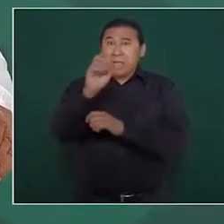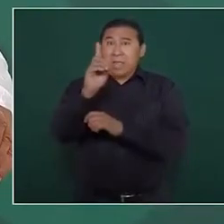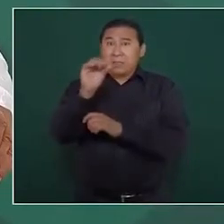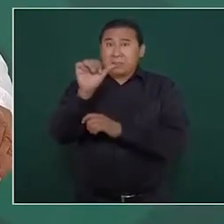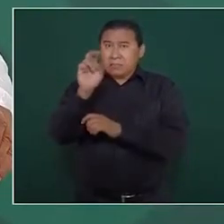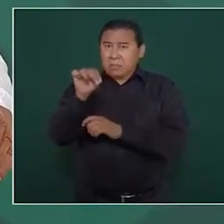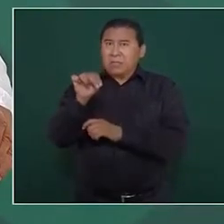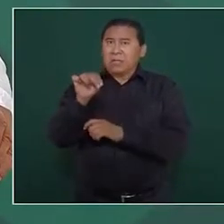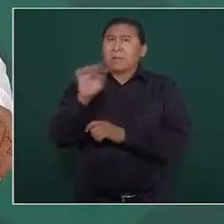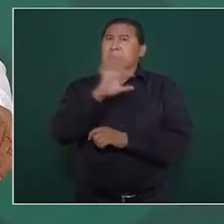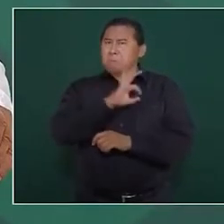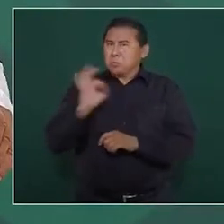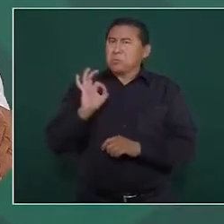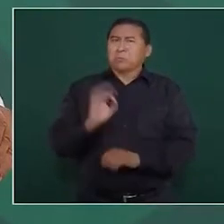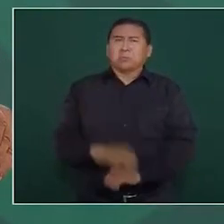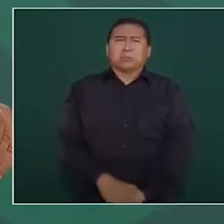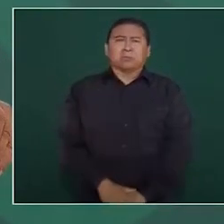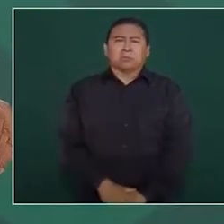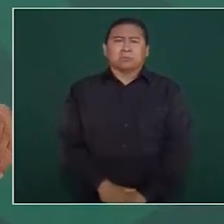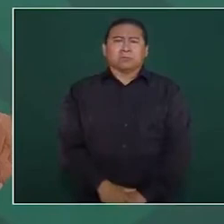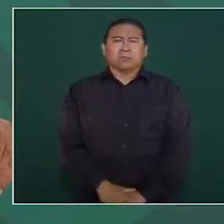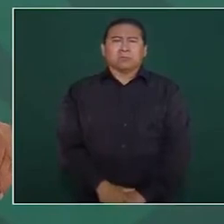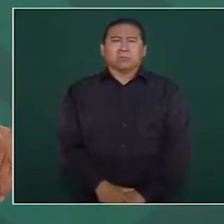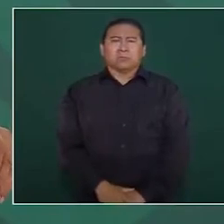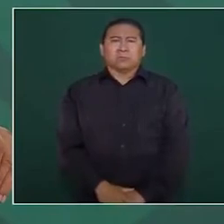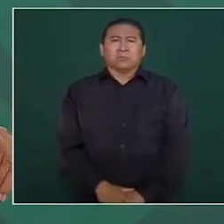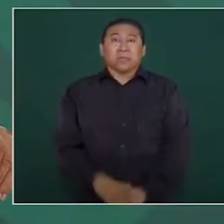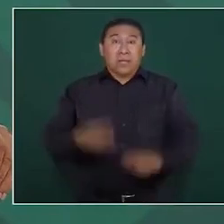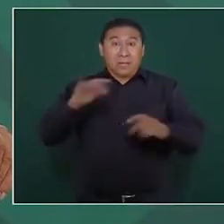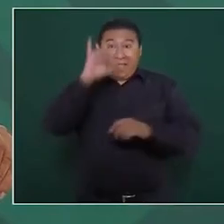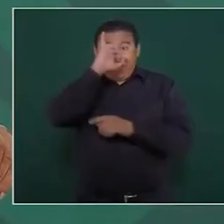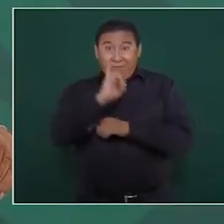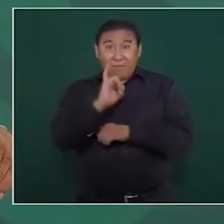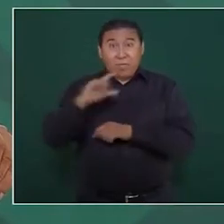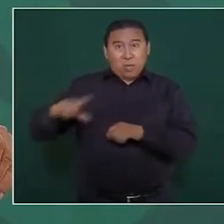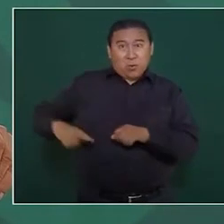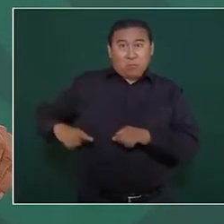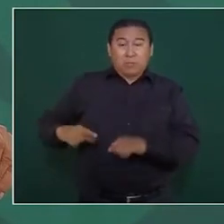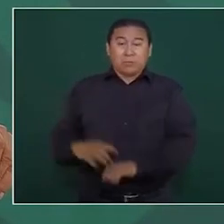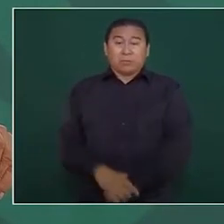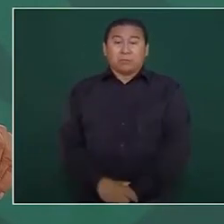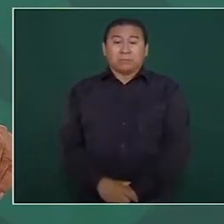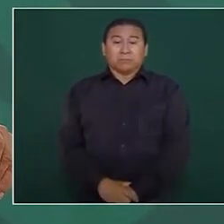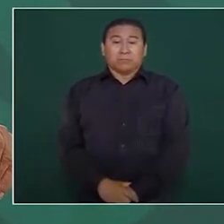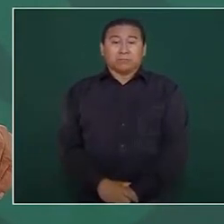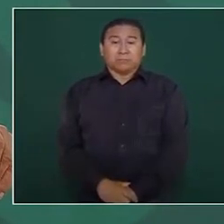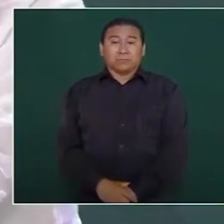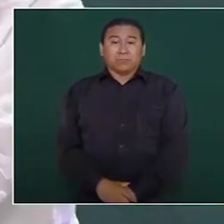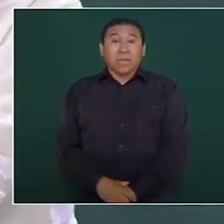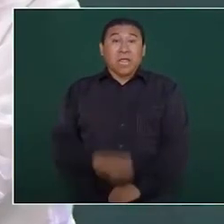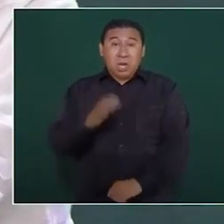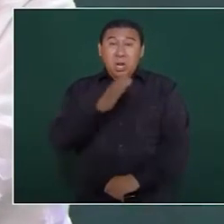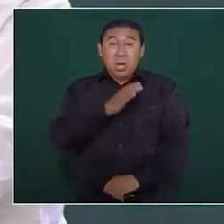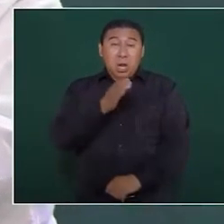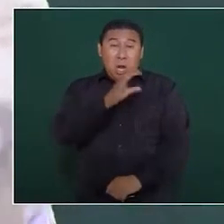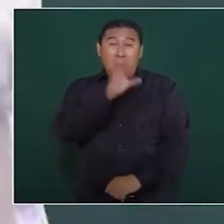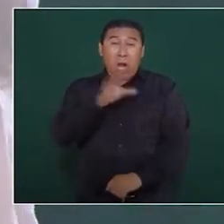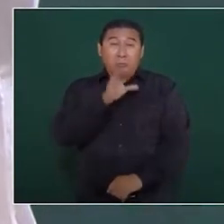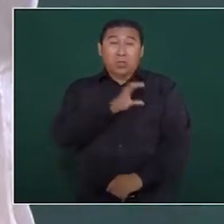podría decir de que la jefa de gobierno Claudia Scheman